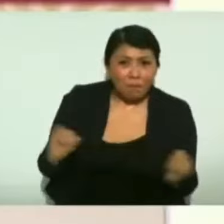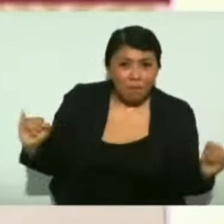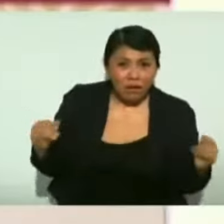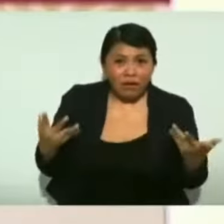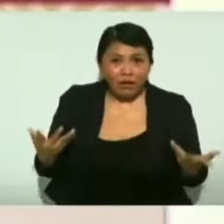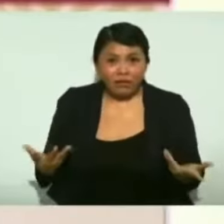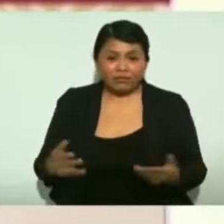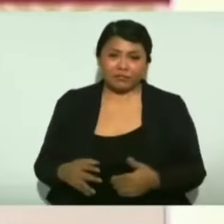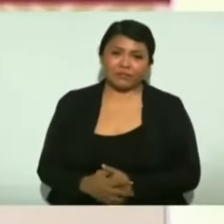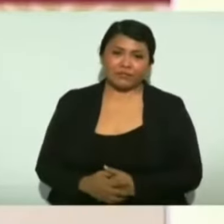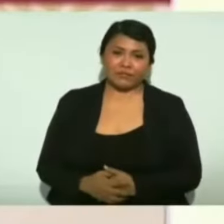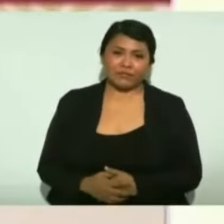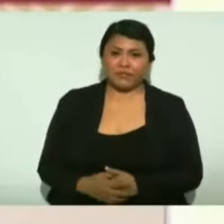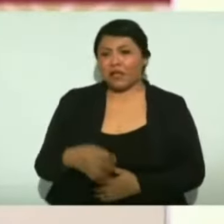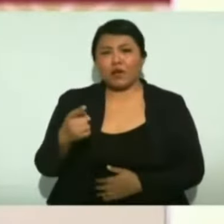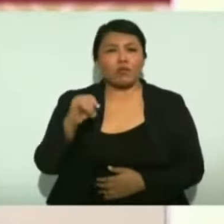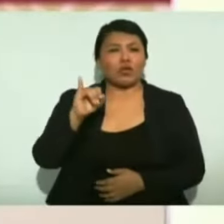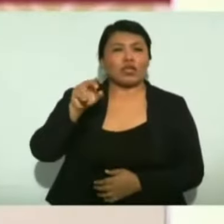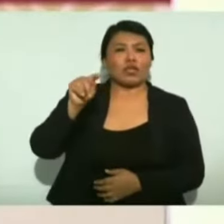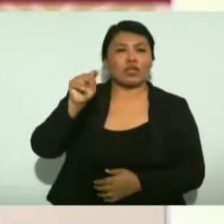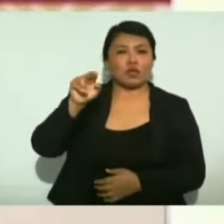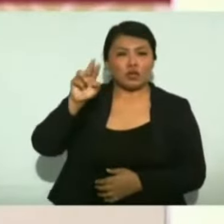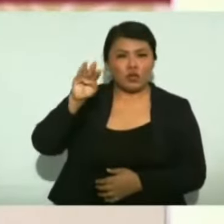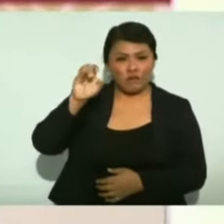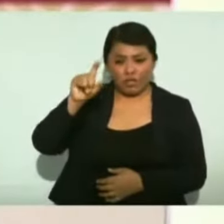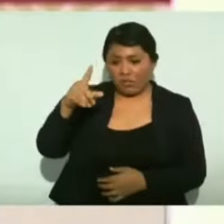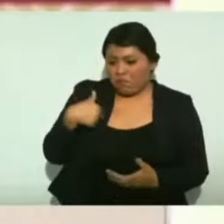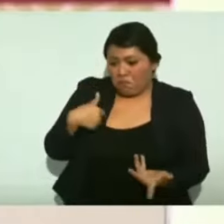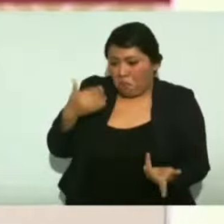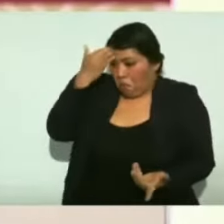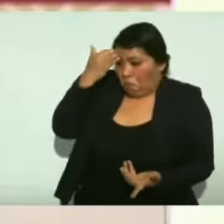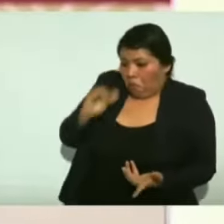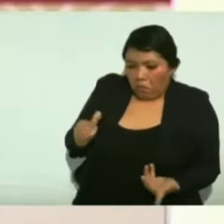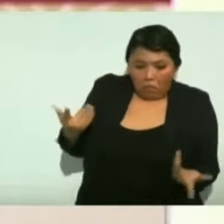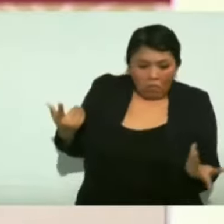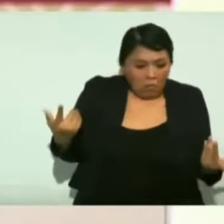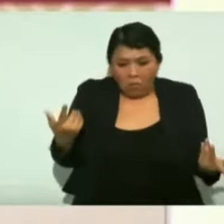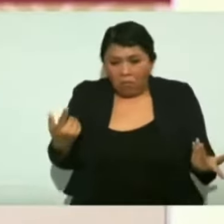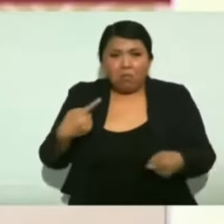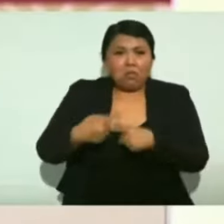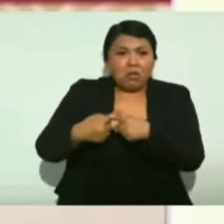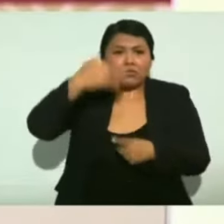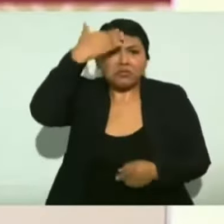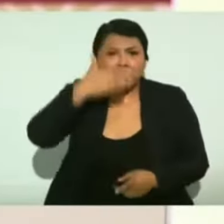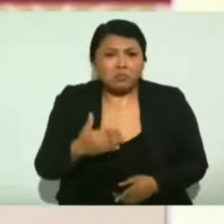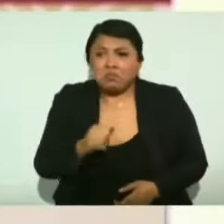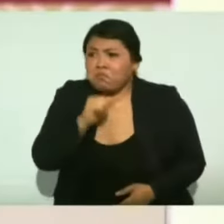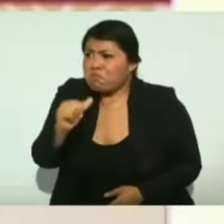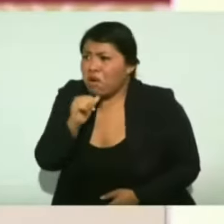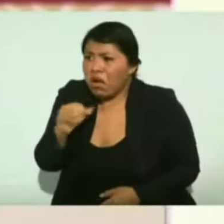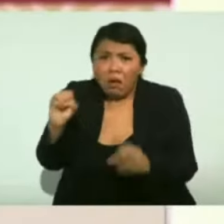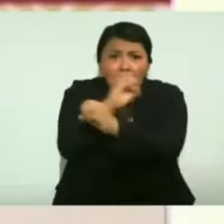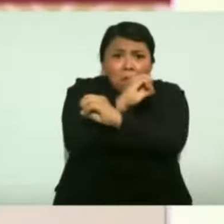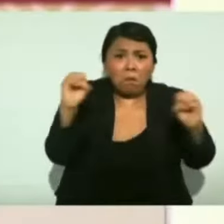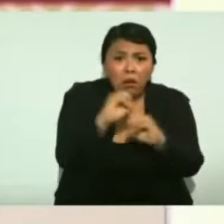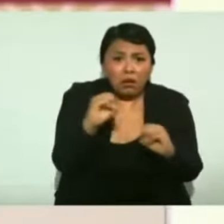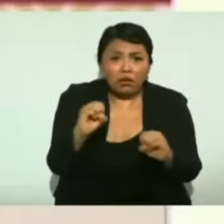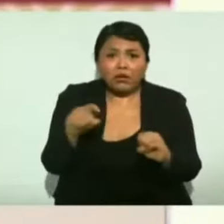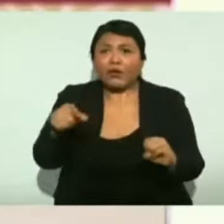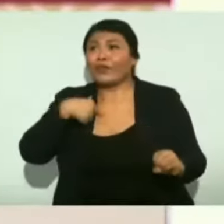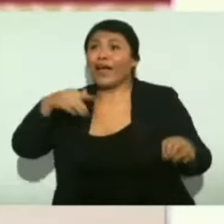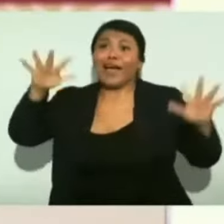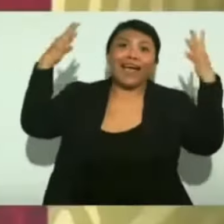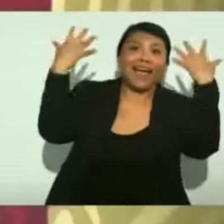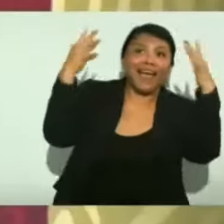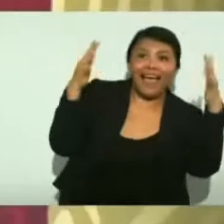nadie lo sabe, nadie celebra, conmemora la